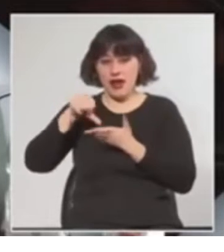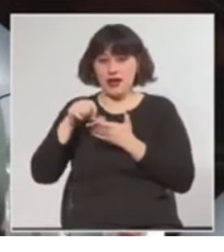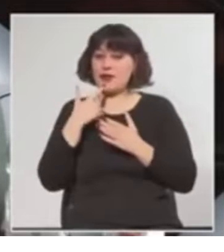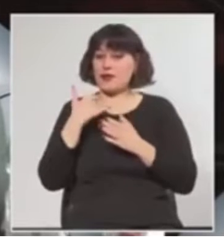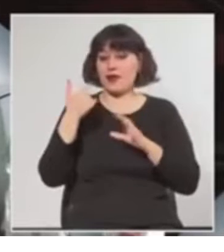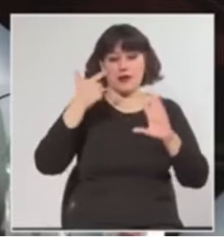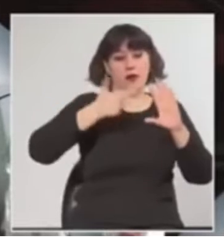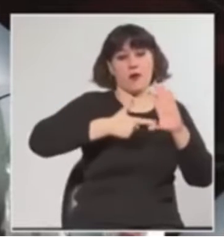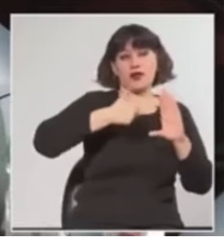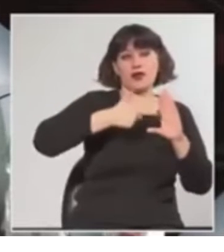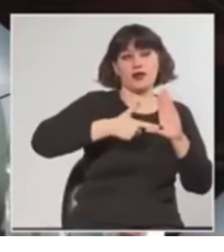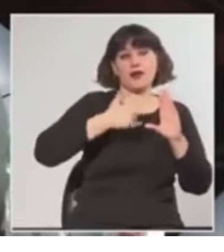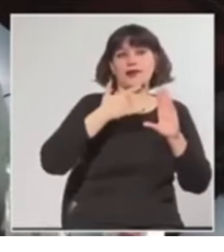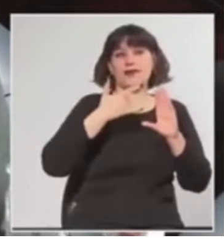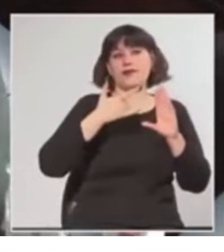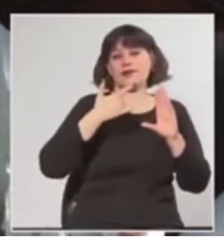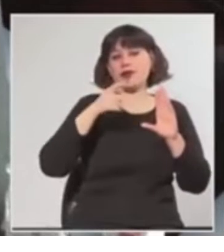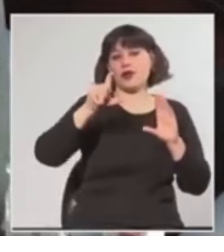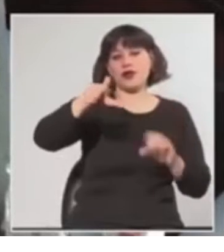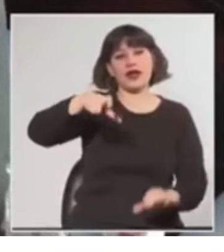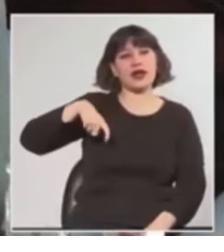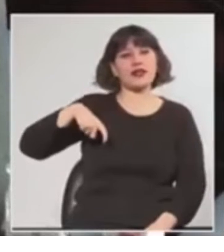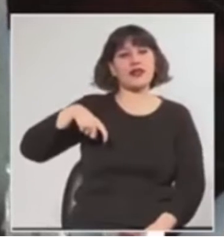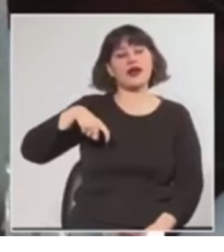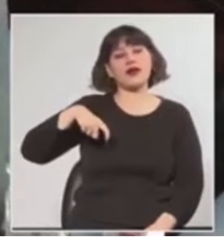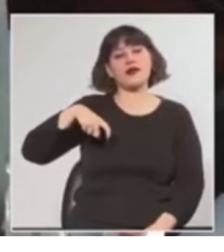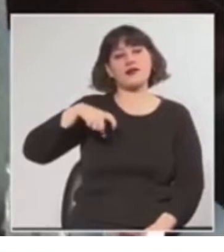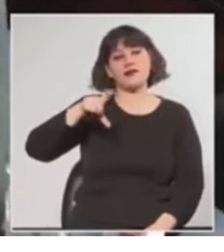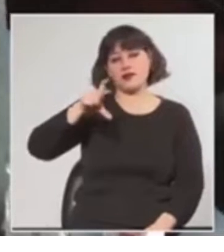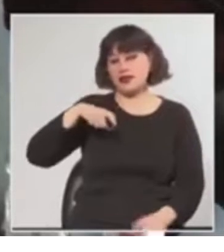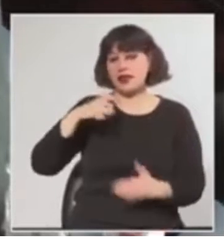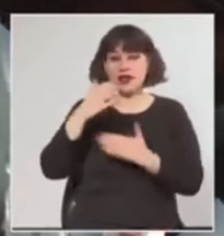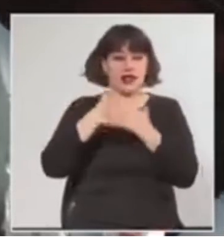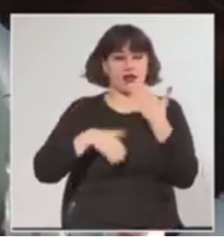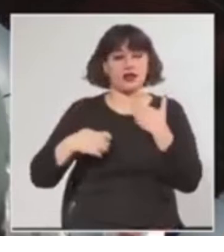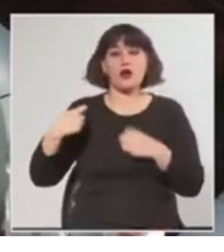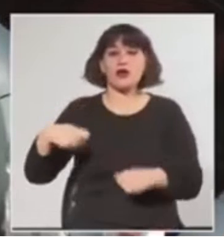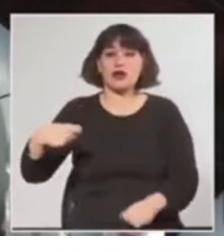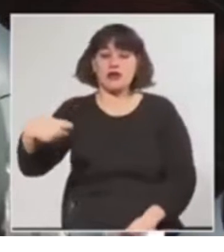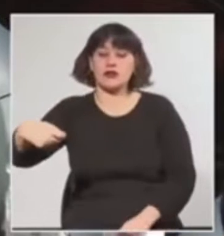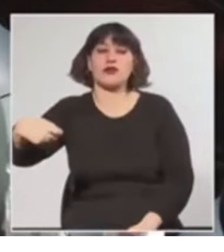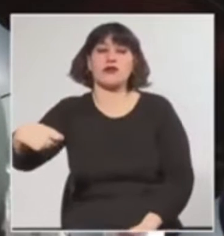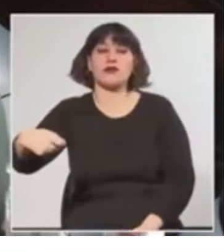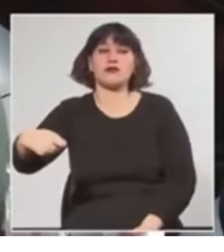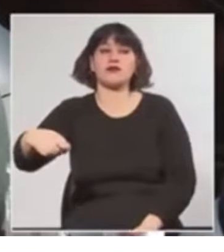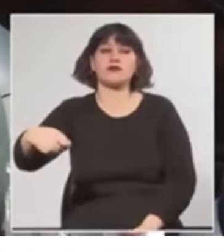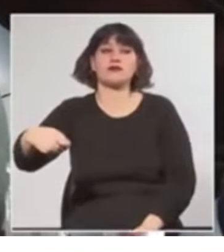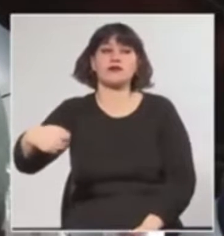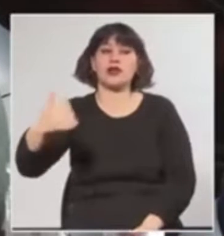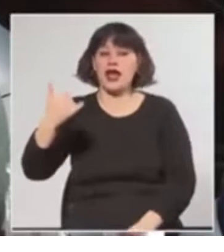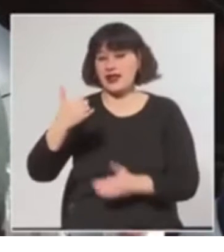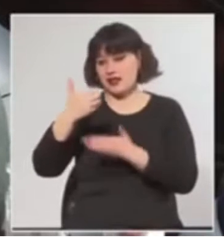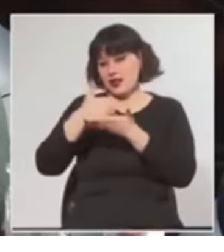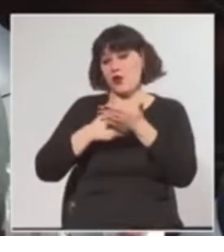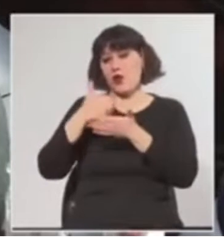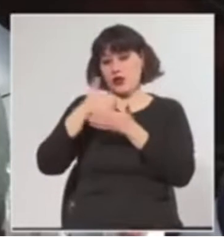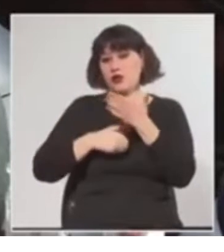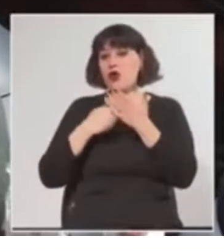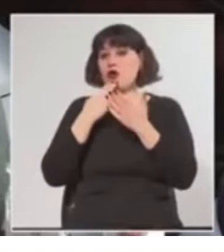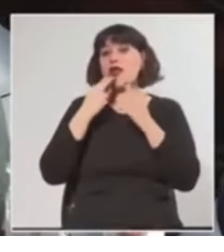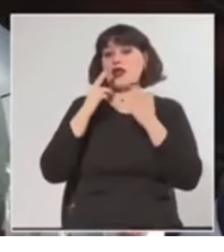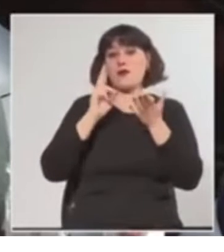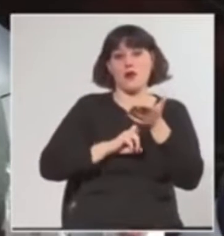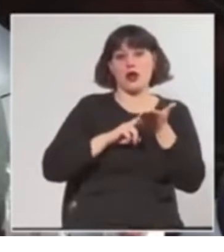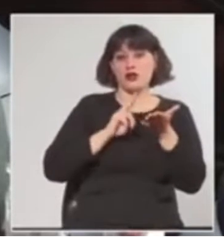carga combustible, en este caso con tarjetas de débito o crédito, tiene un descuento impositivo y eso